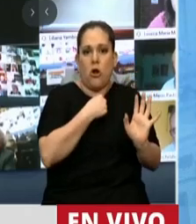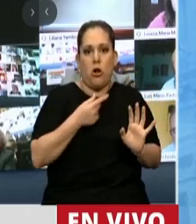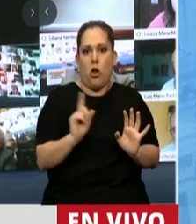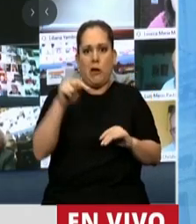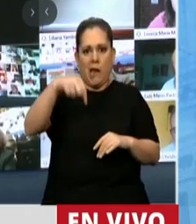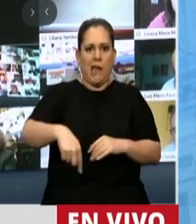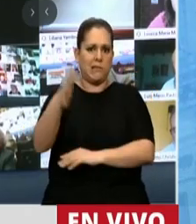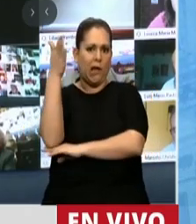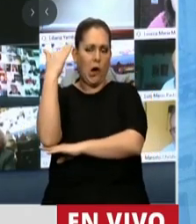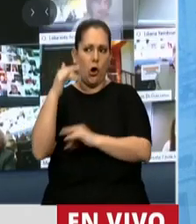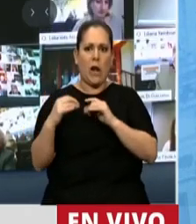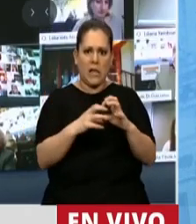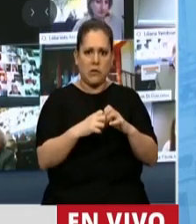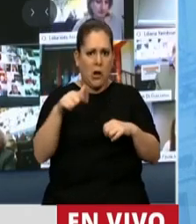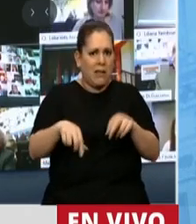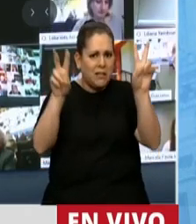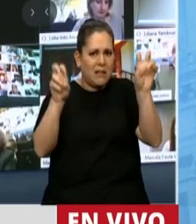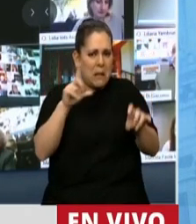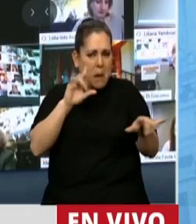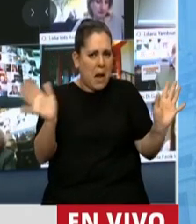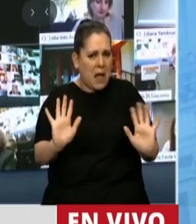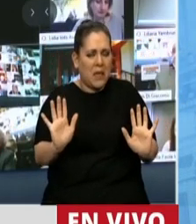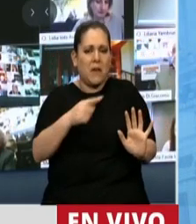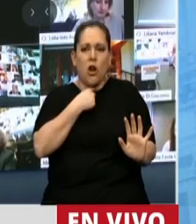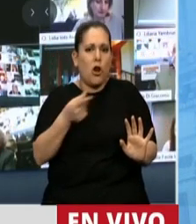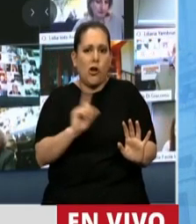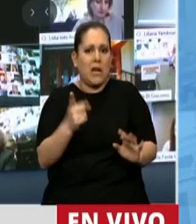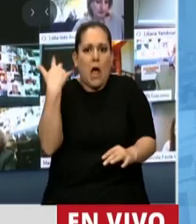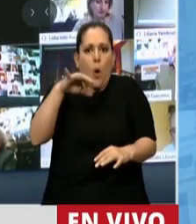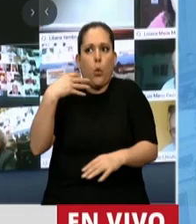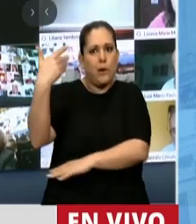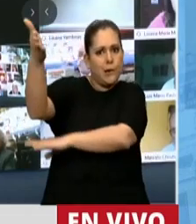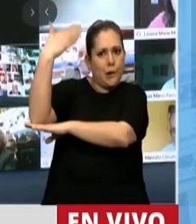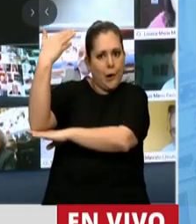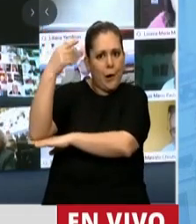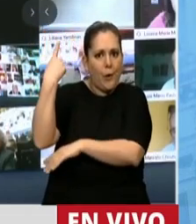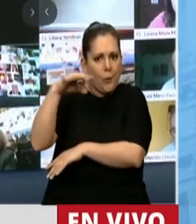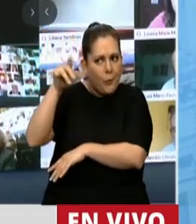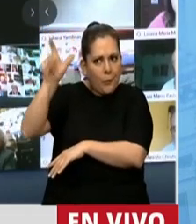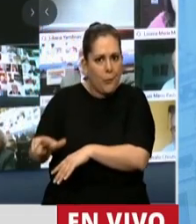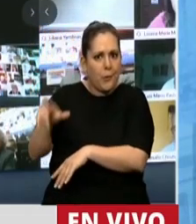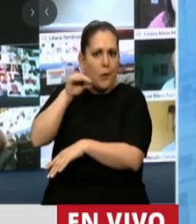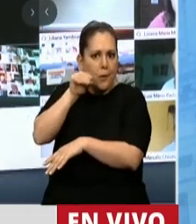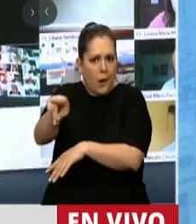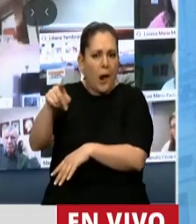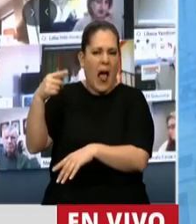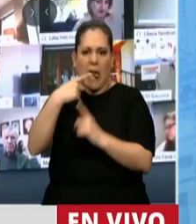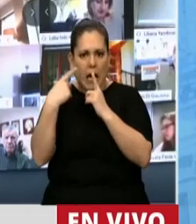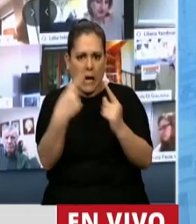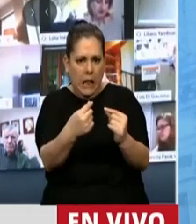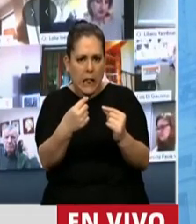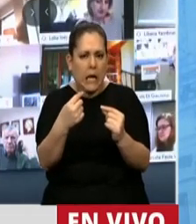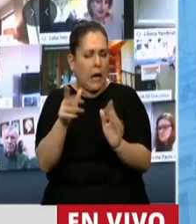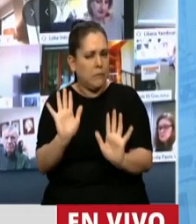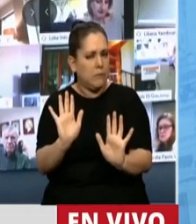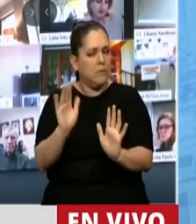jornada donde no se va a hablar de ese tema, que la única expresión en el Congreso de la Nación fuera crítica a una de las